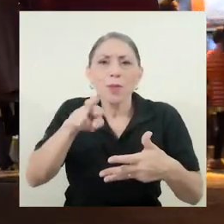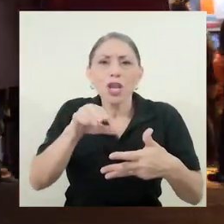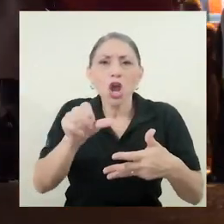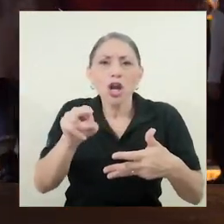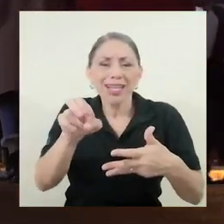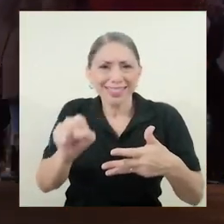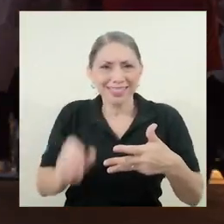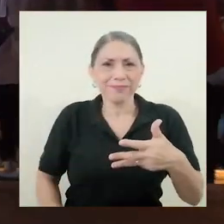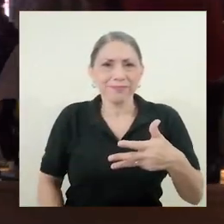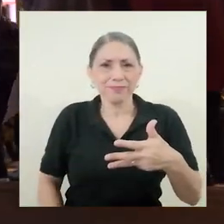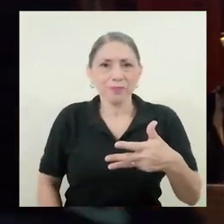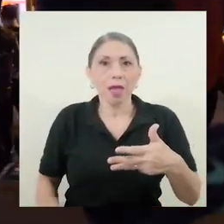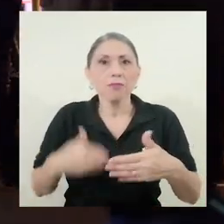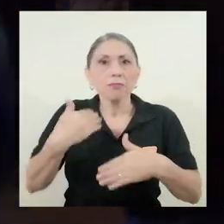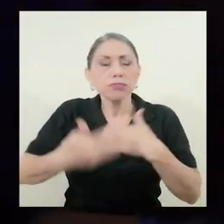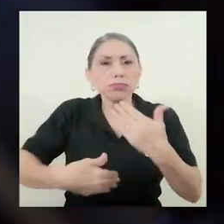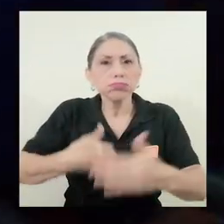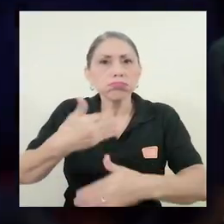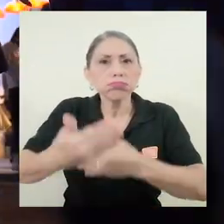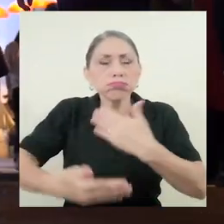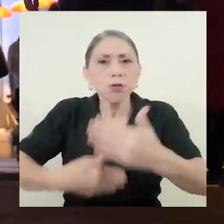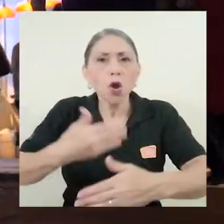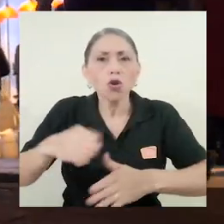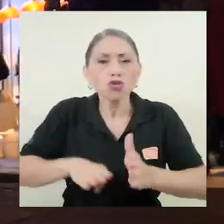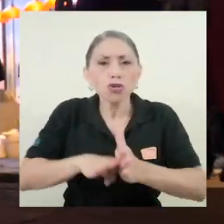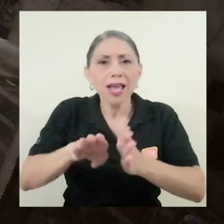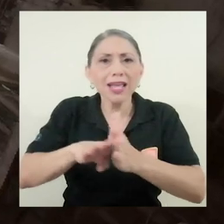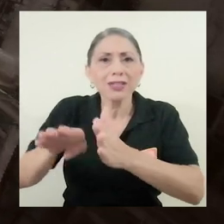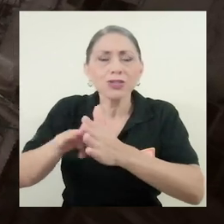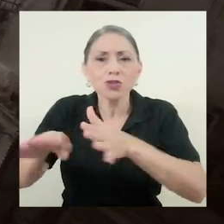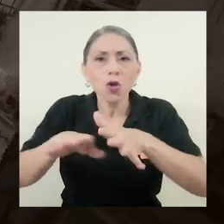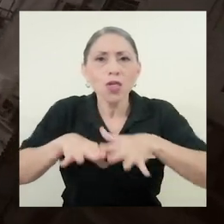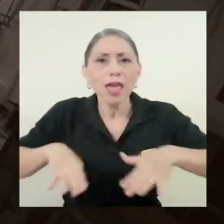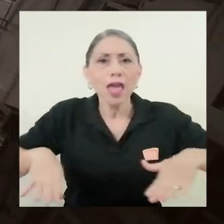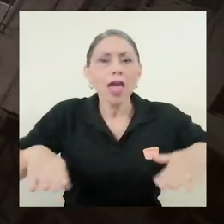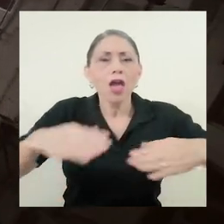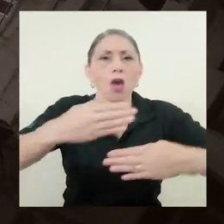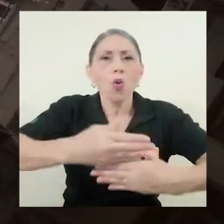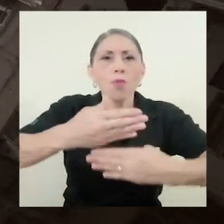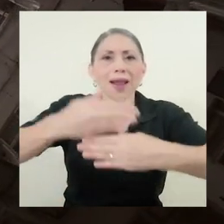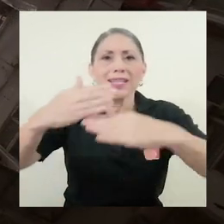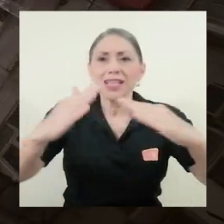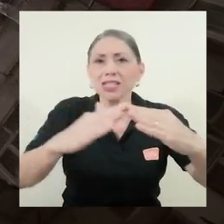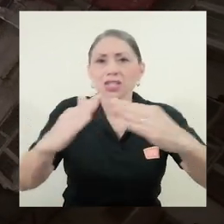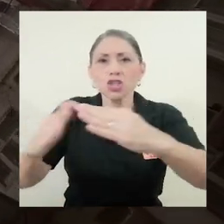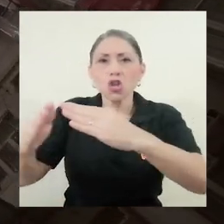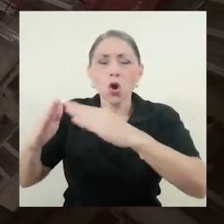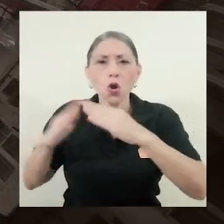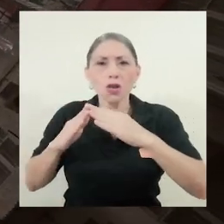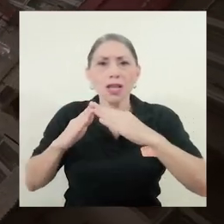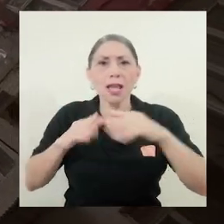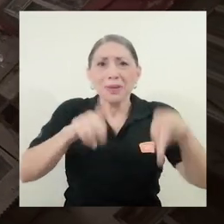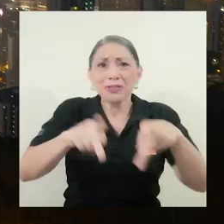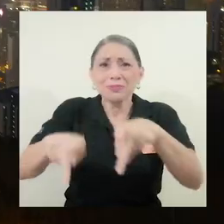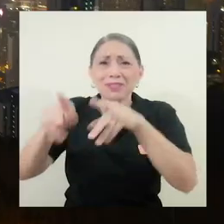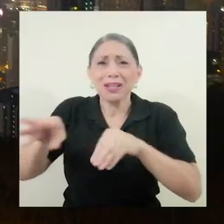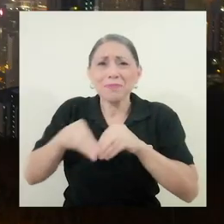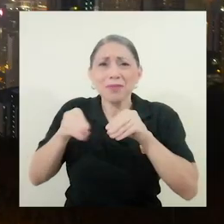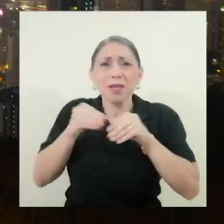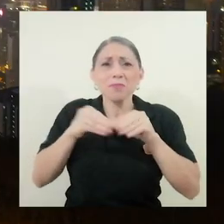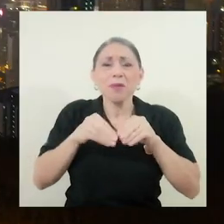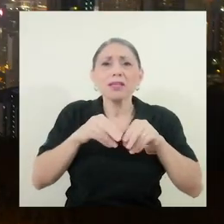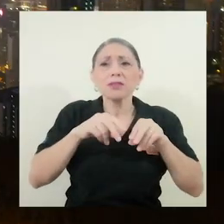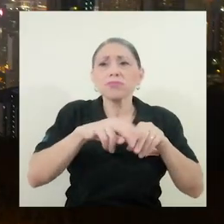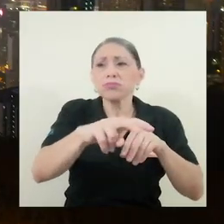priones. A medida que avanza el proceso de urbanización y aumentan los habitantes del planeta y su desplazamiento, la